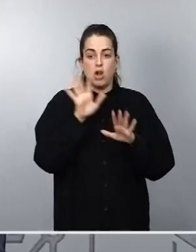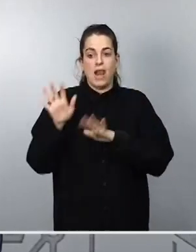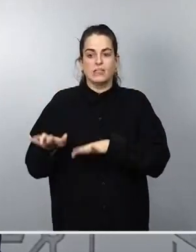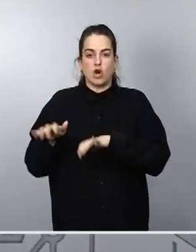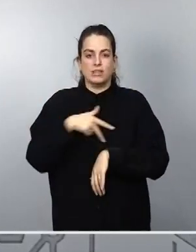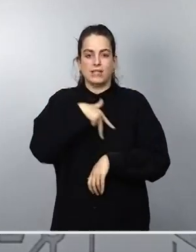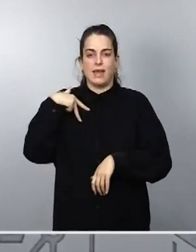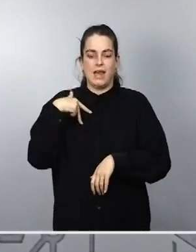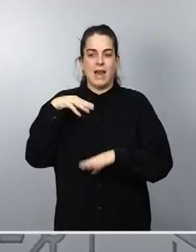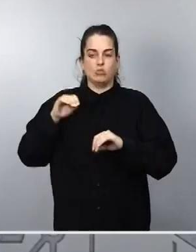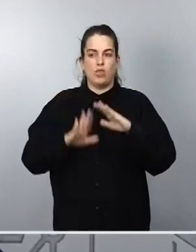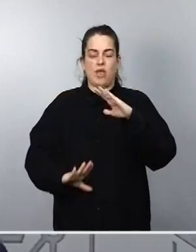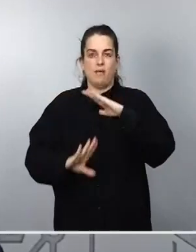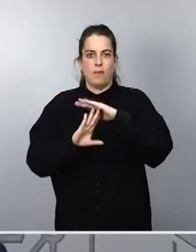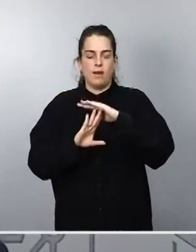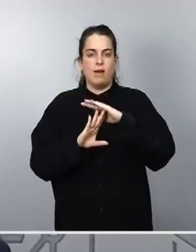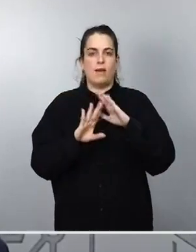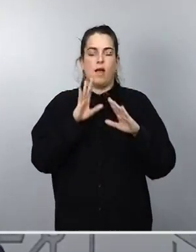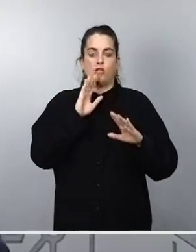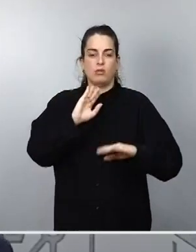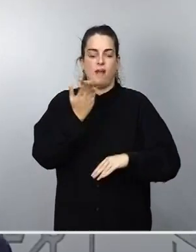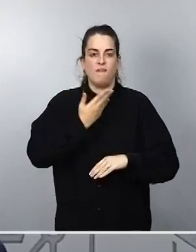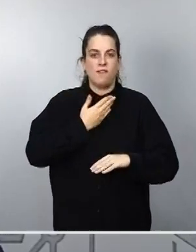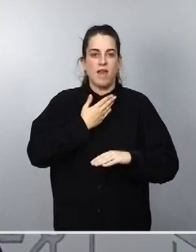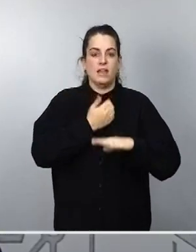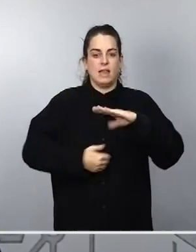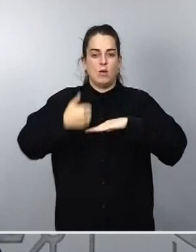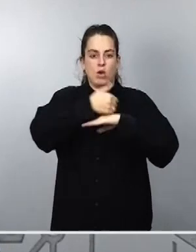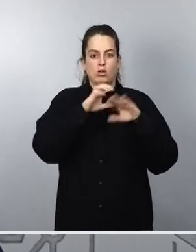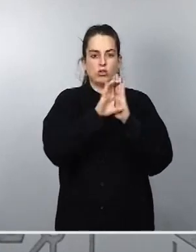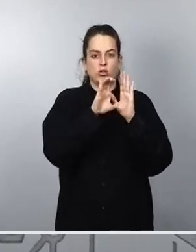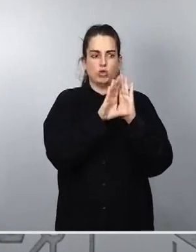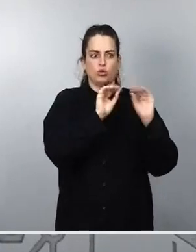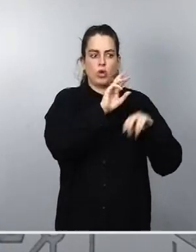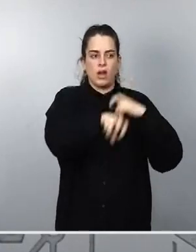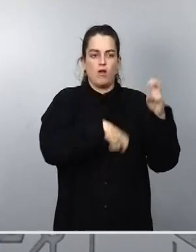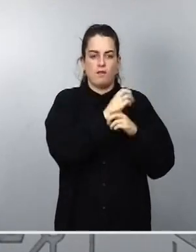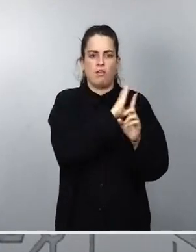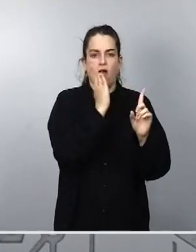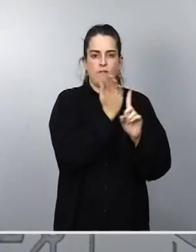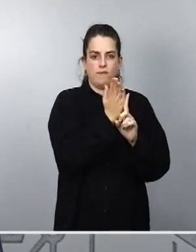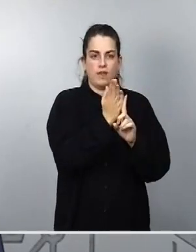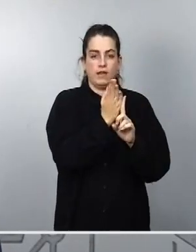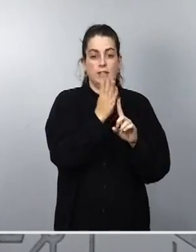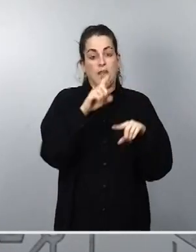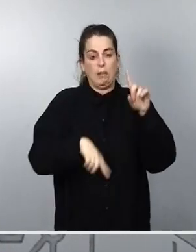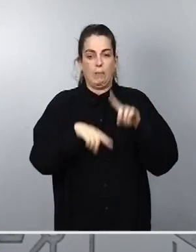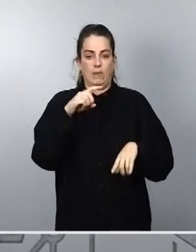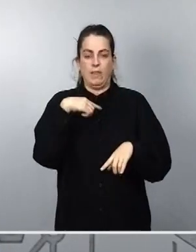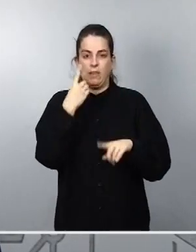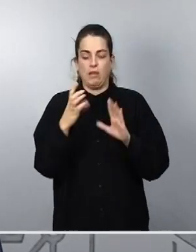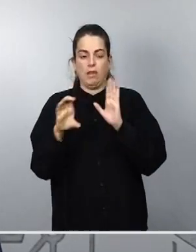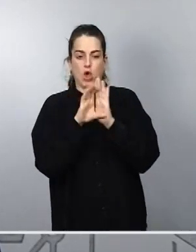afecta a la renovación del propio Tribunal Constitucional conforme lo que establece la Carta Magna. Esta situación